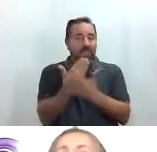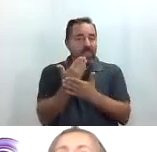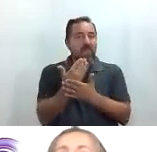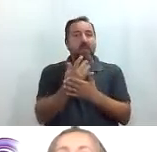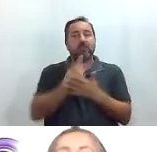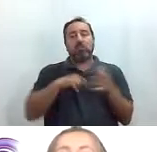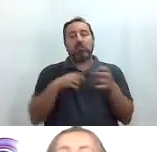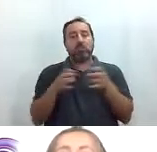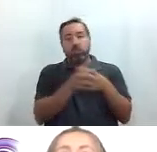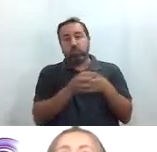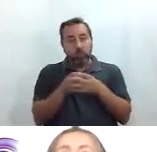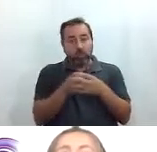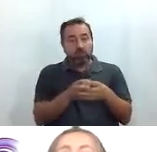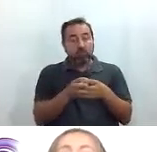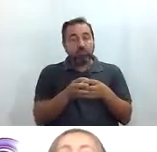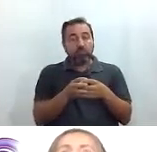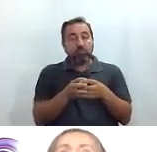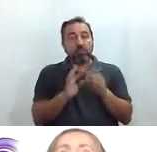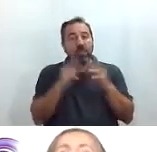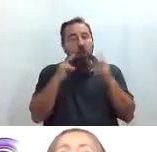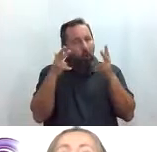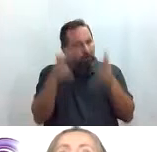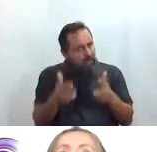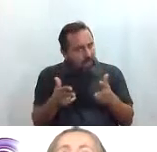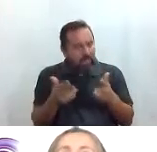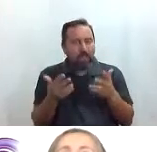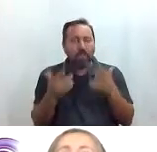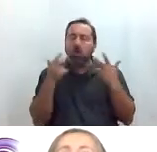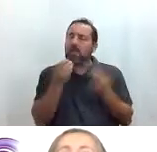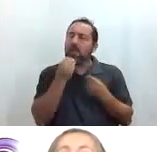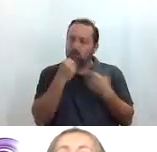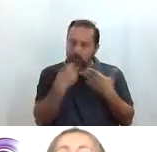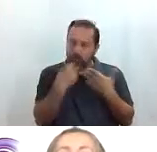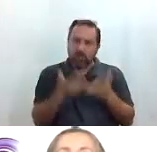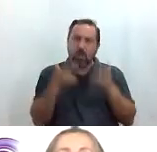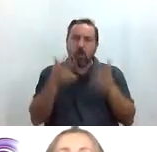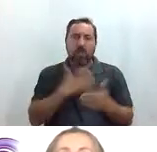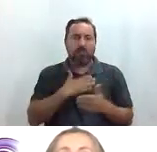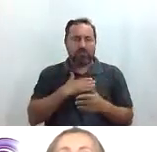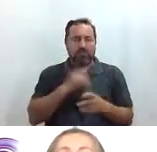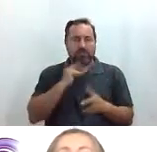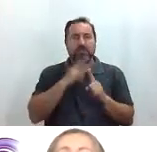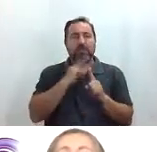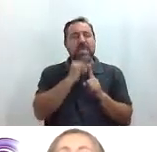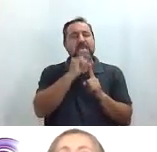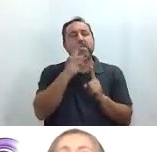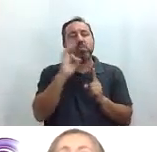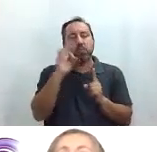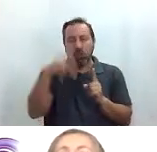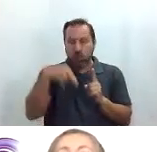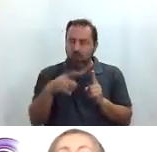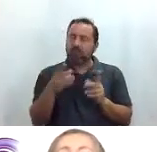juntos en un hotel por supuesto que estaba muy bien es un hotel de los de Illunion que suelen ser bastante